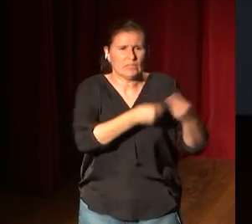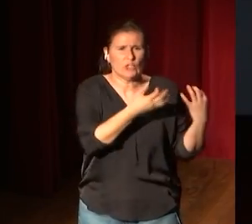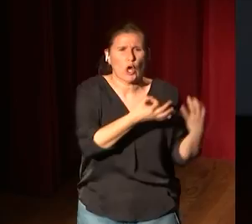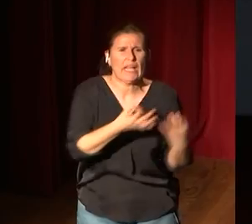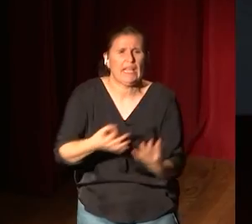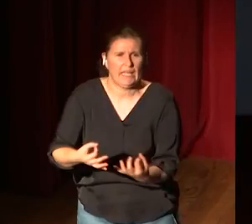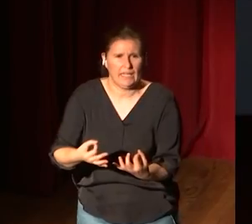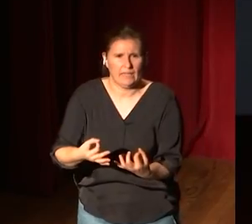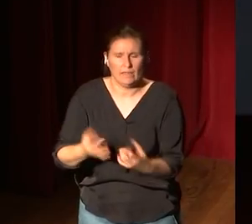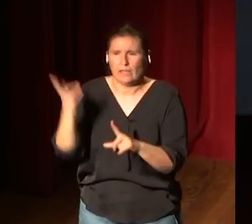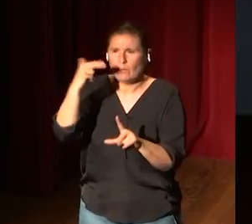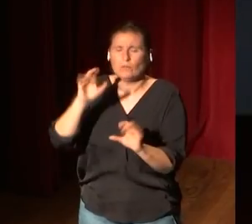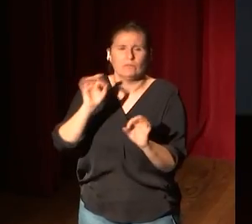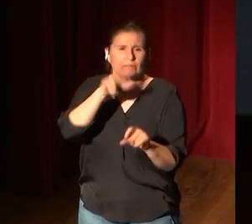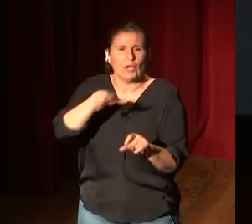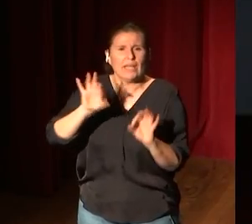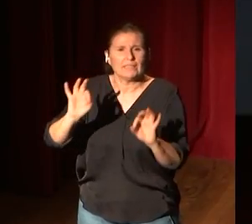Un museo es una máquina romántica.